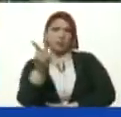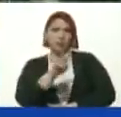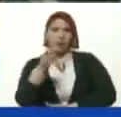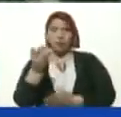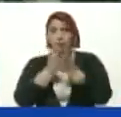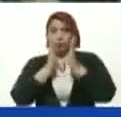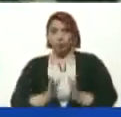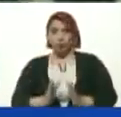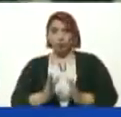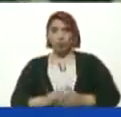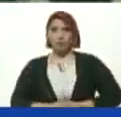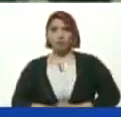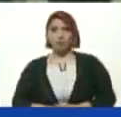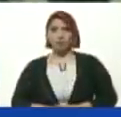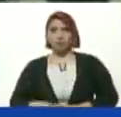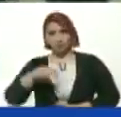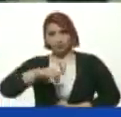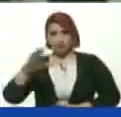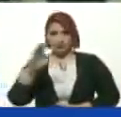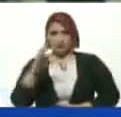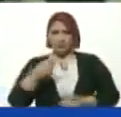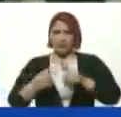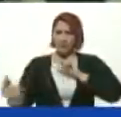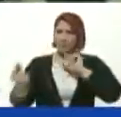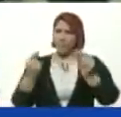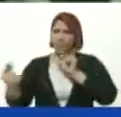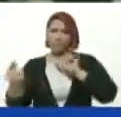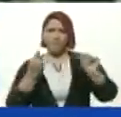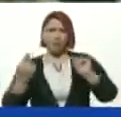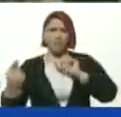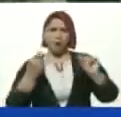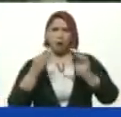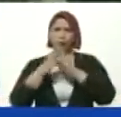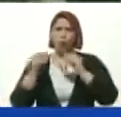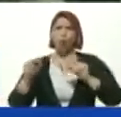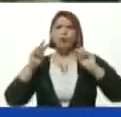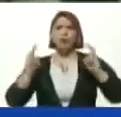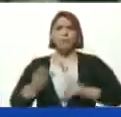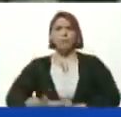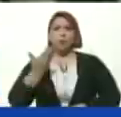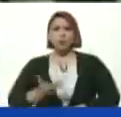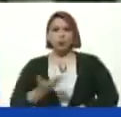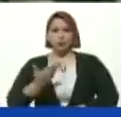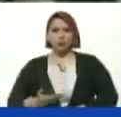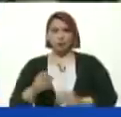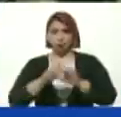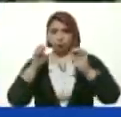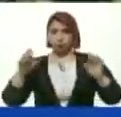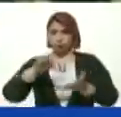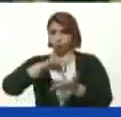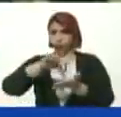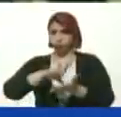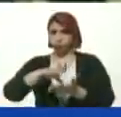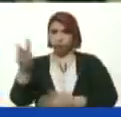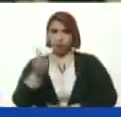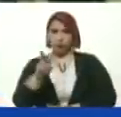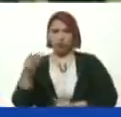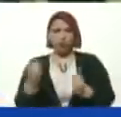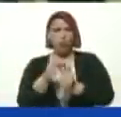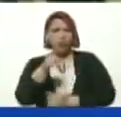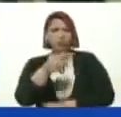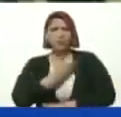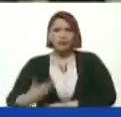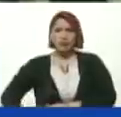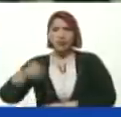De Estudiantes Educación Media Acá En Caracas Para Debatir Todos Los Temas Importantes De La Educación Media Venezolana Con Esto Presidente